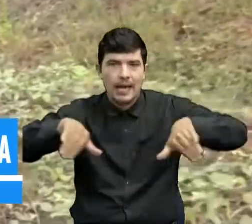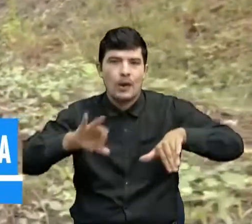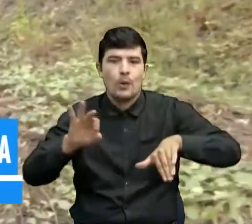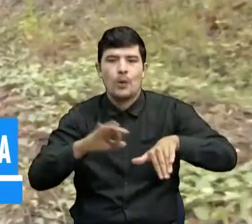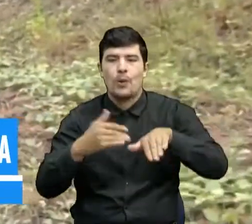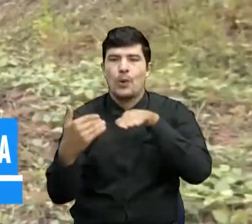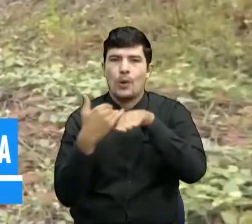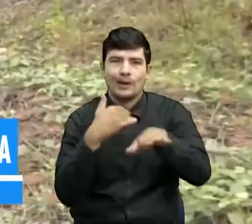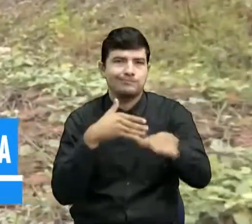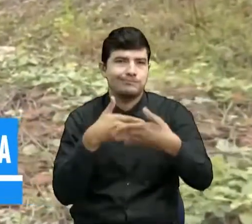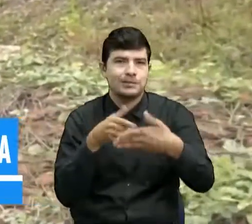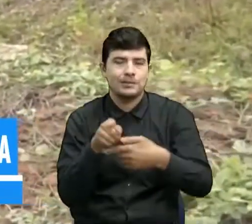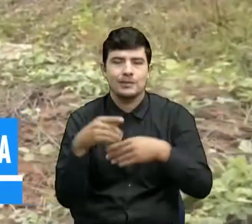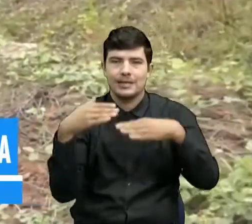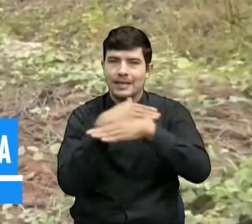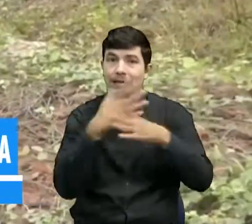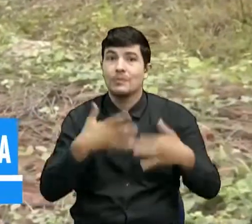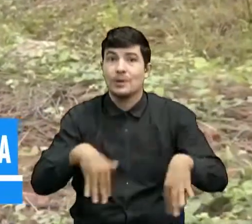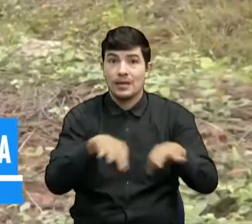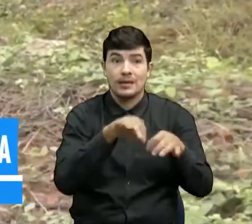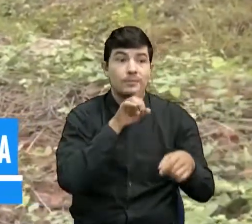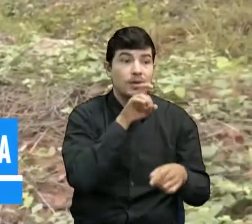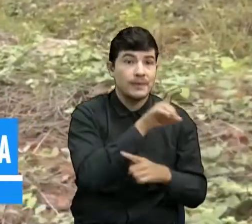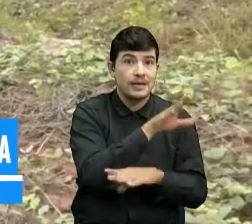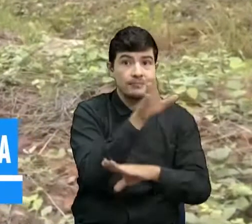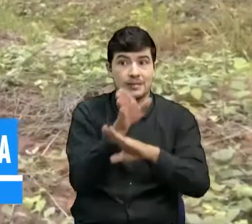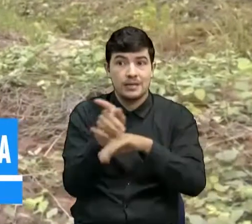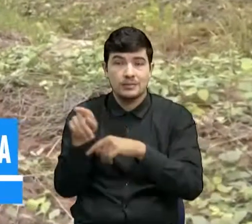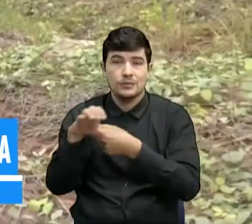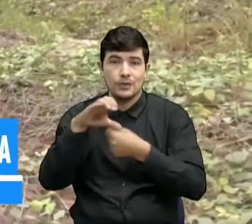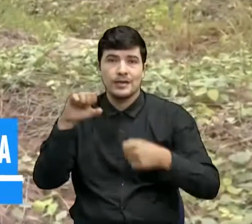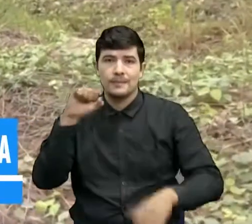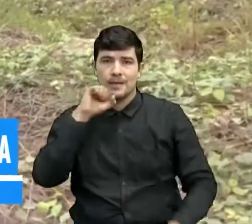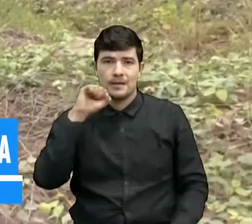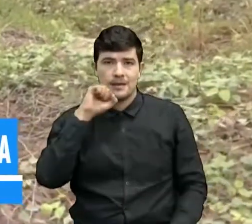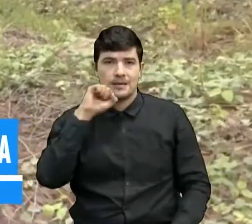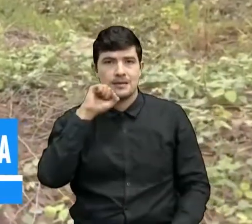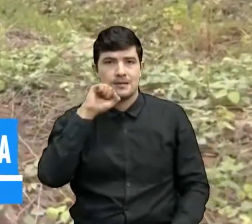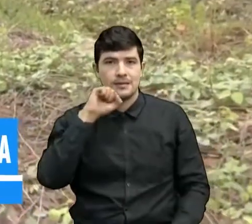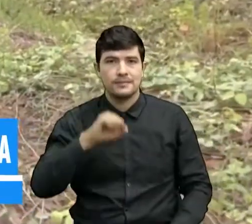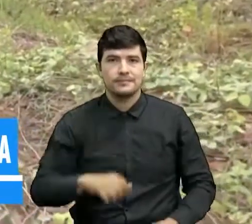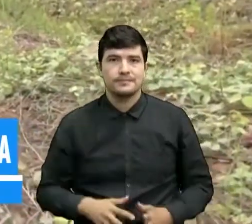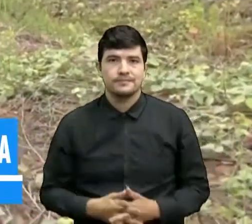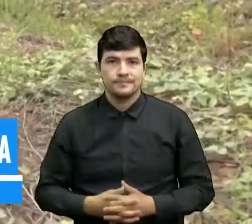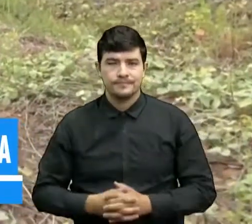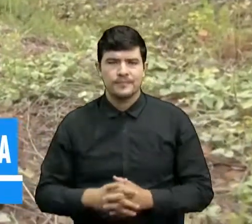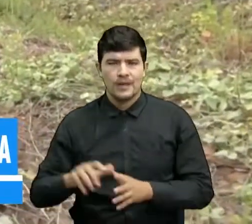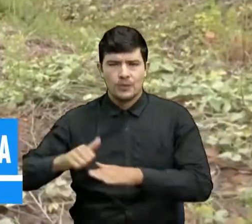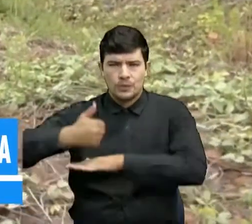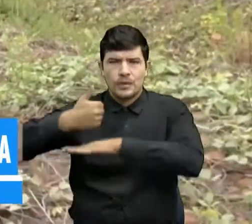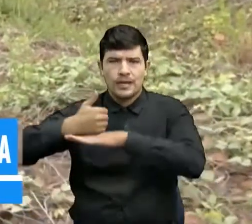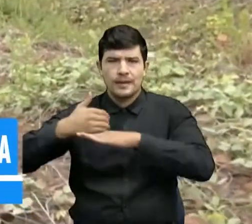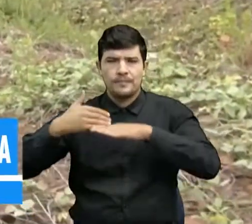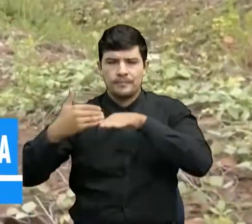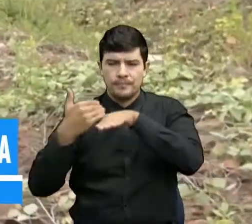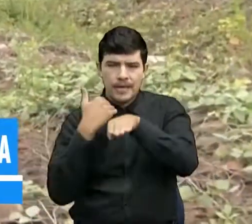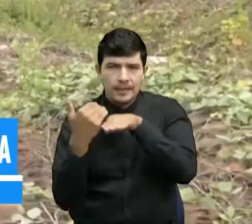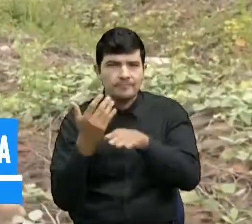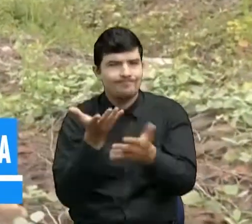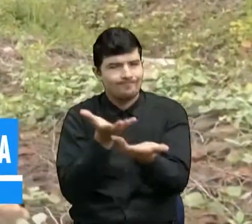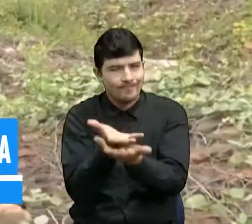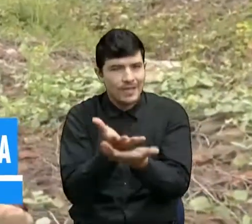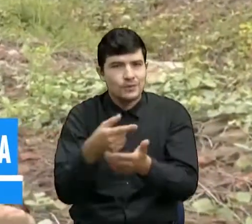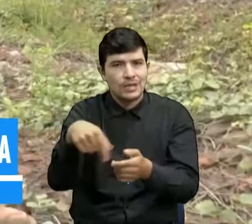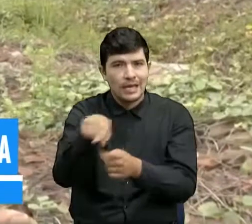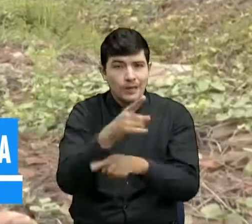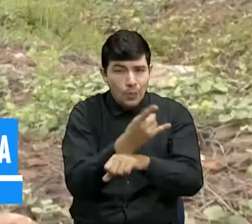vehicular por este importante corredor vial que comunica a la capital santandereana con el Magdalena Medio. Las autoridades viales recomiendan tomar vías